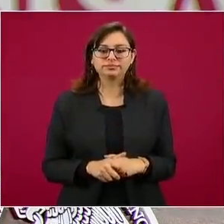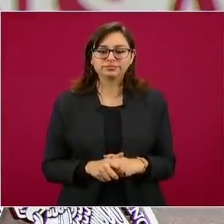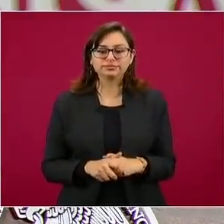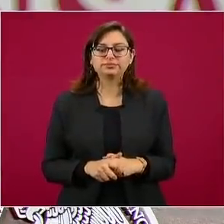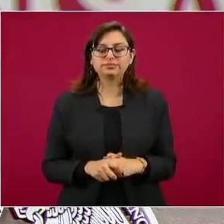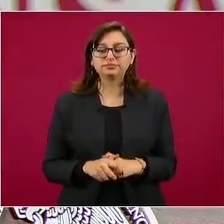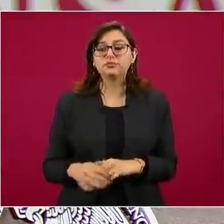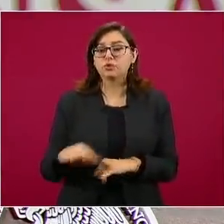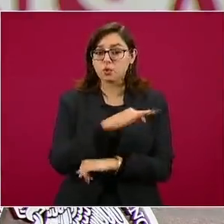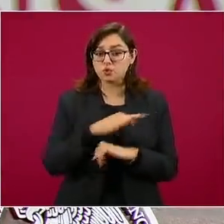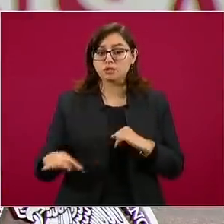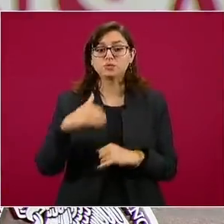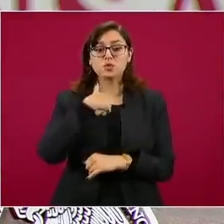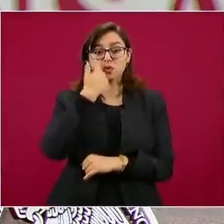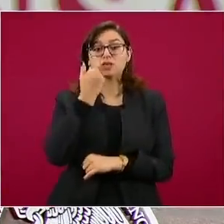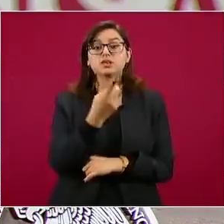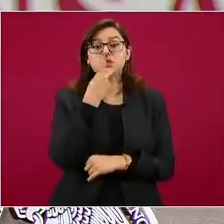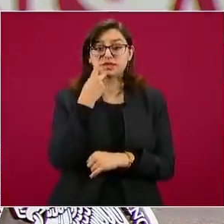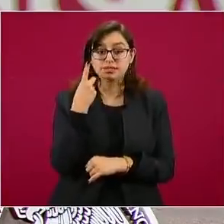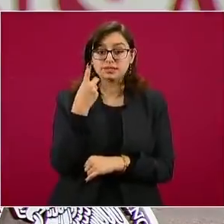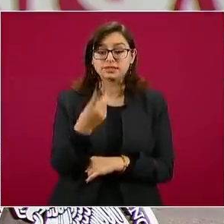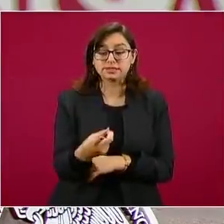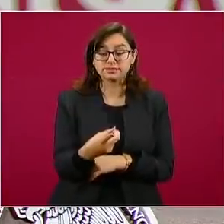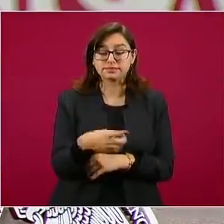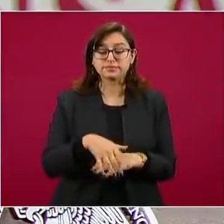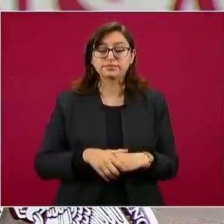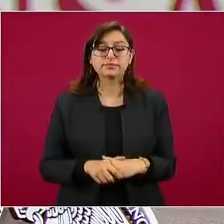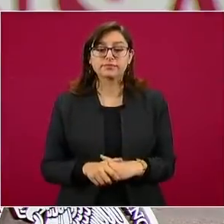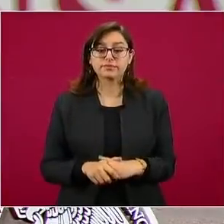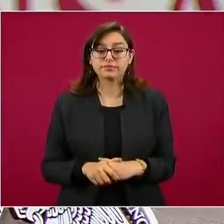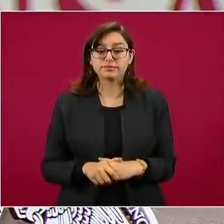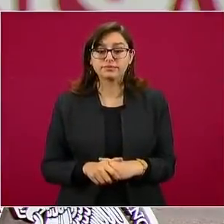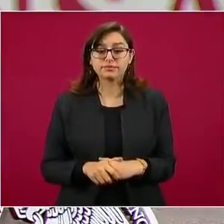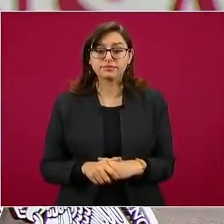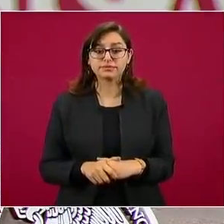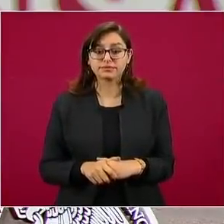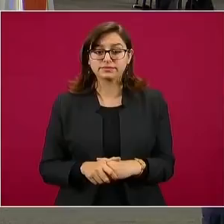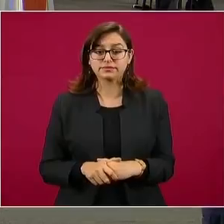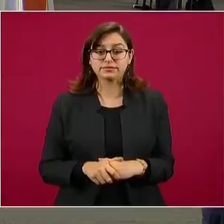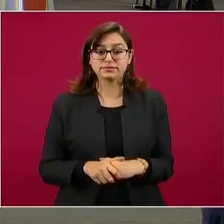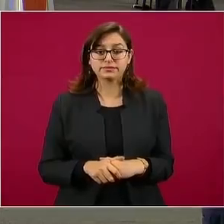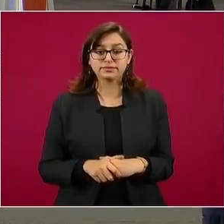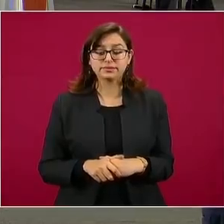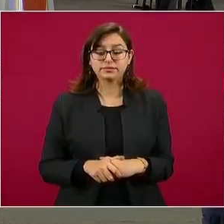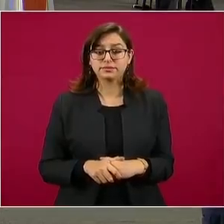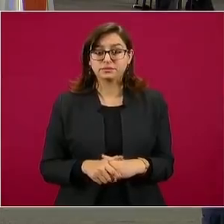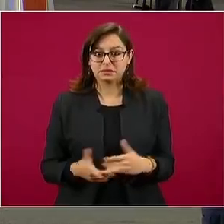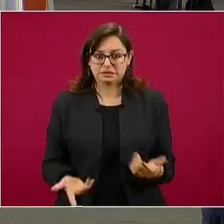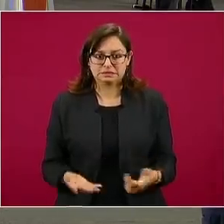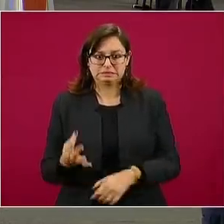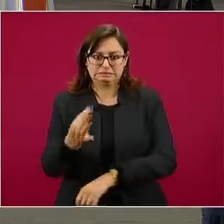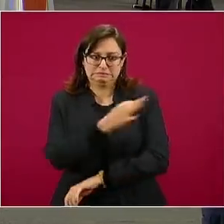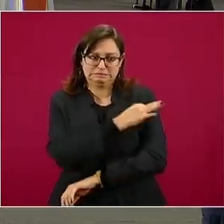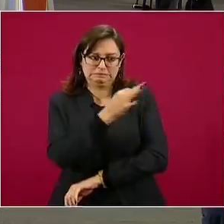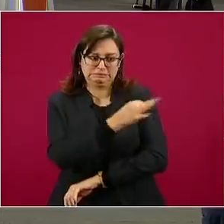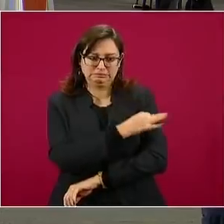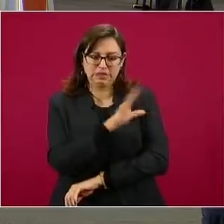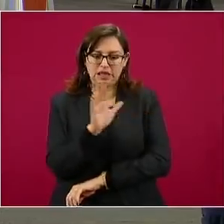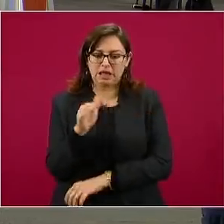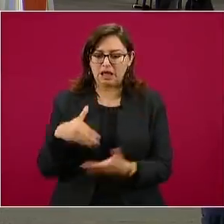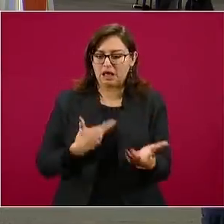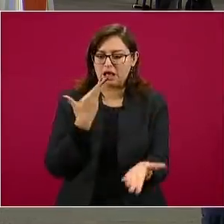Finalmente, me gustaría decirles que la rapidez con la que se ha desarrollado esta vacuna candidata de